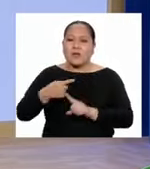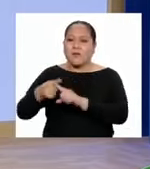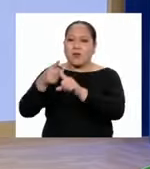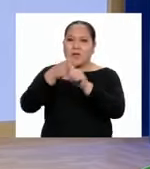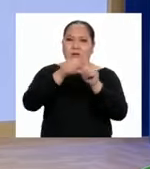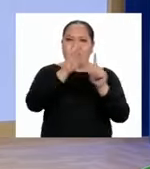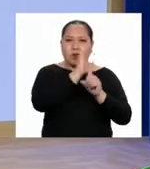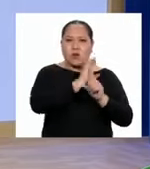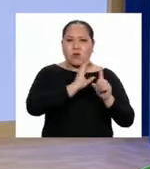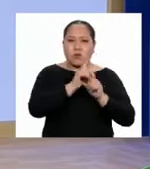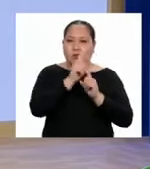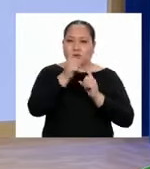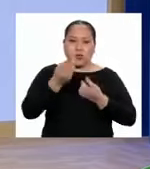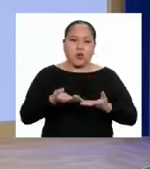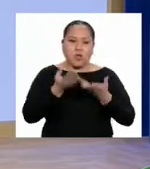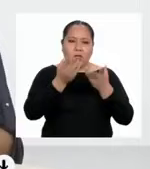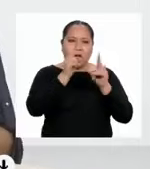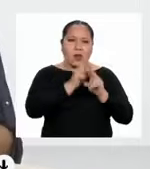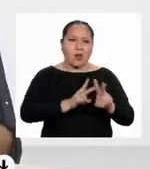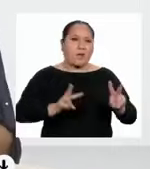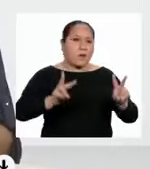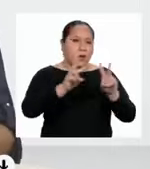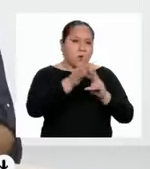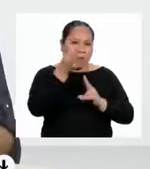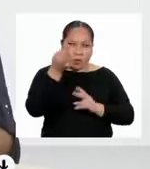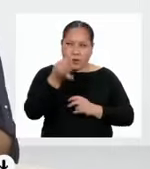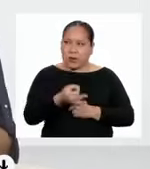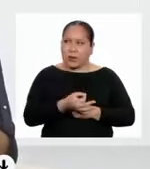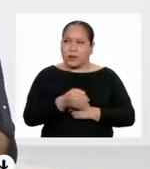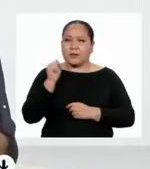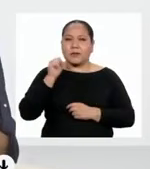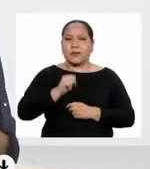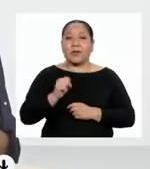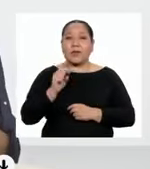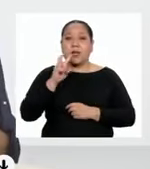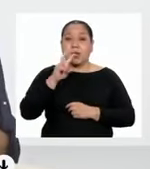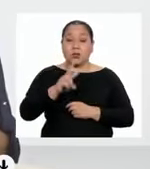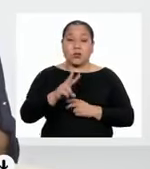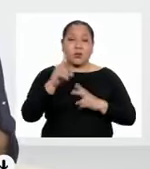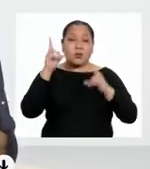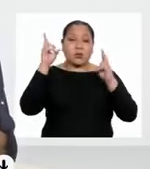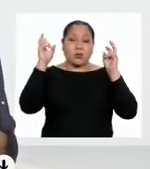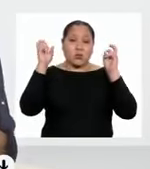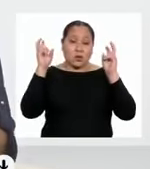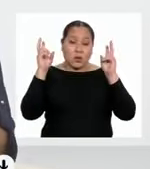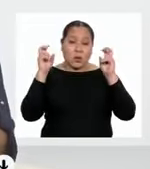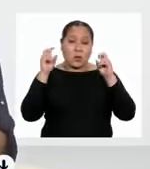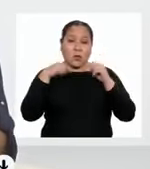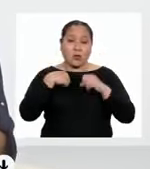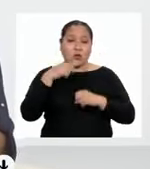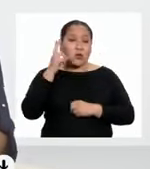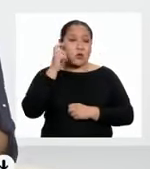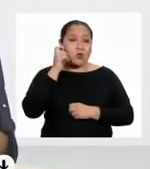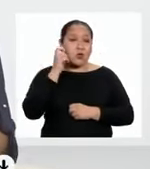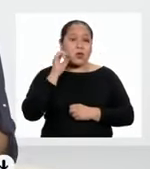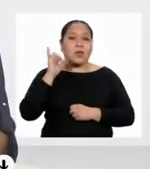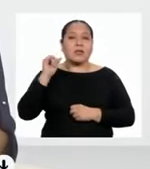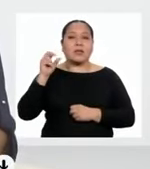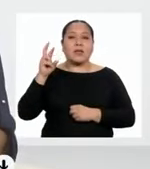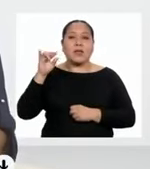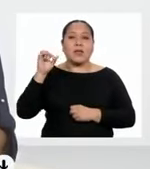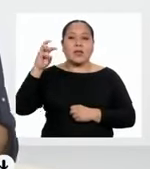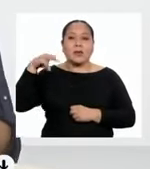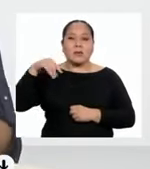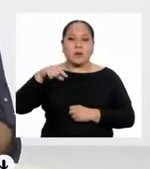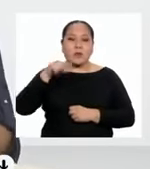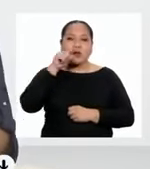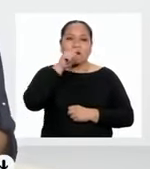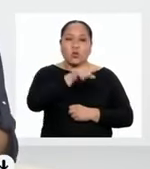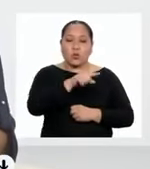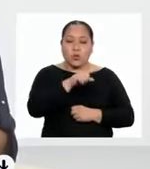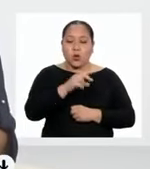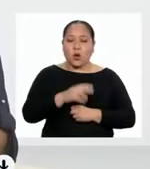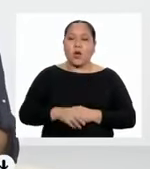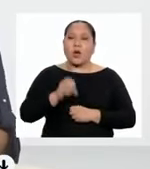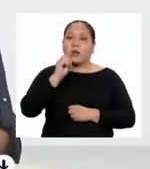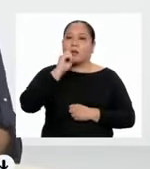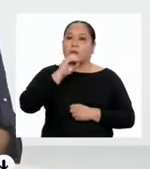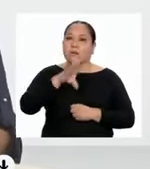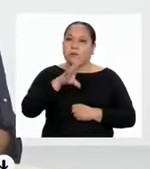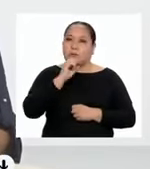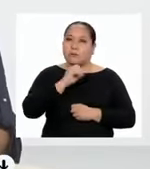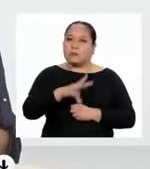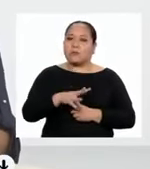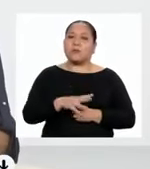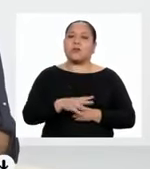no se valora positivamente, no? En los dos casos que he escuchado, Yeremis y tú han reportado situaciones de trato